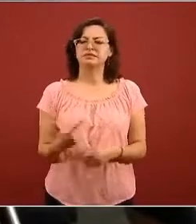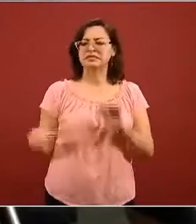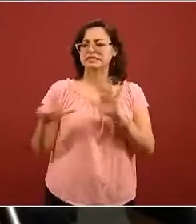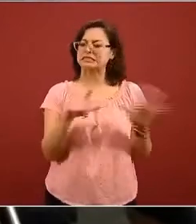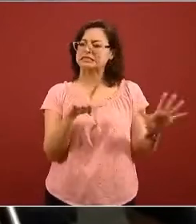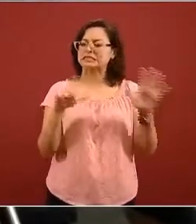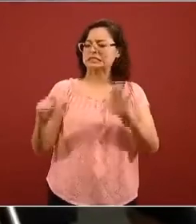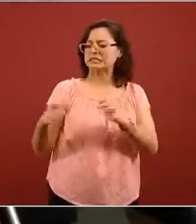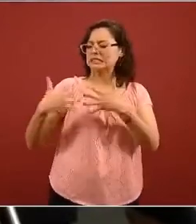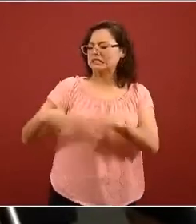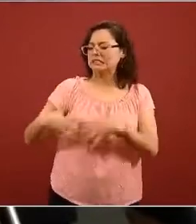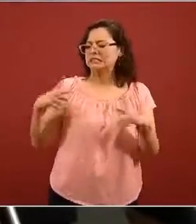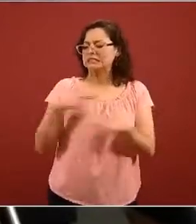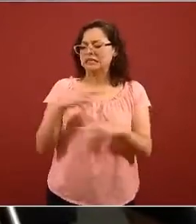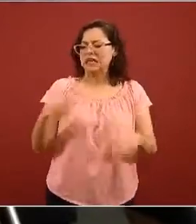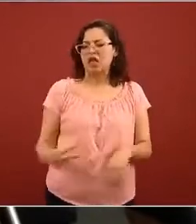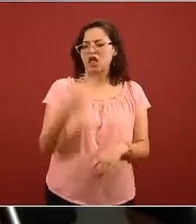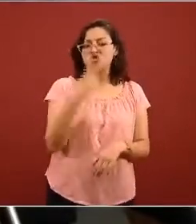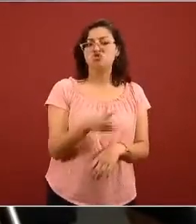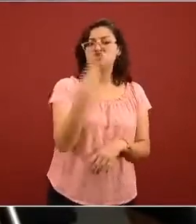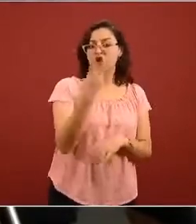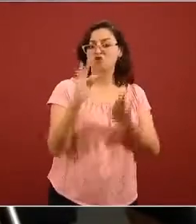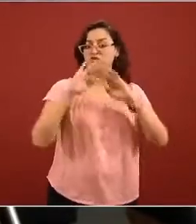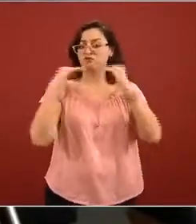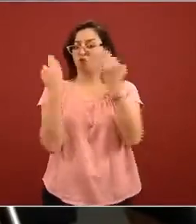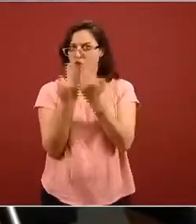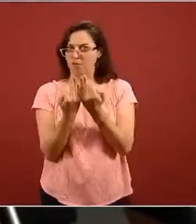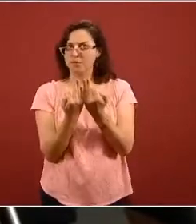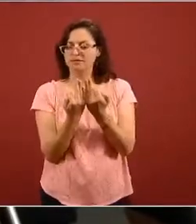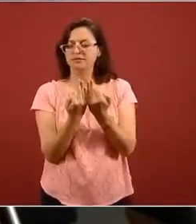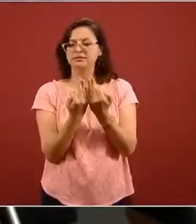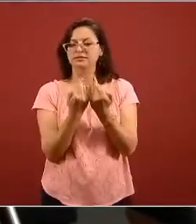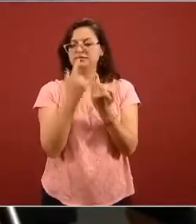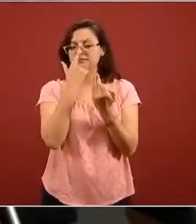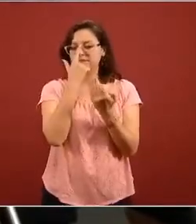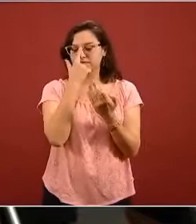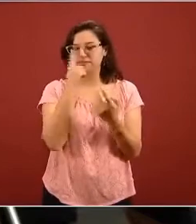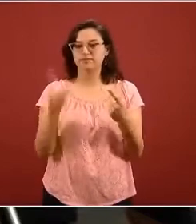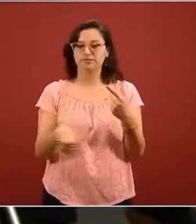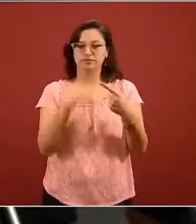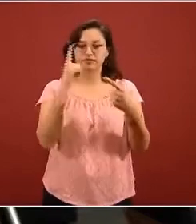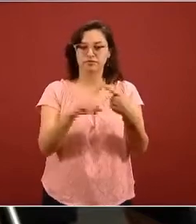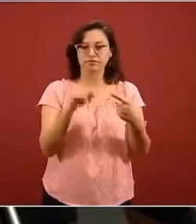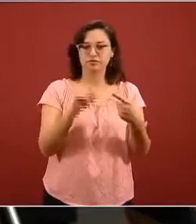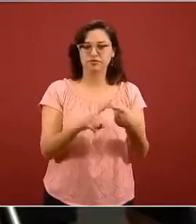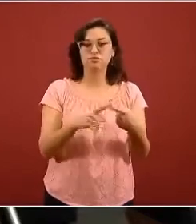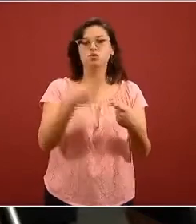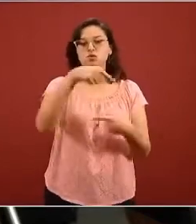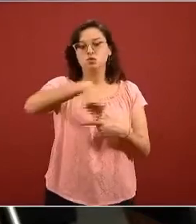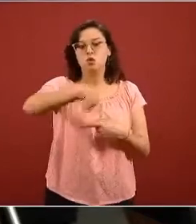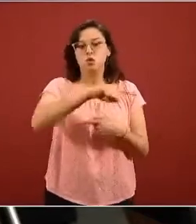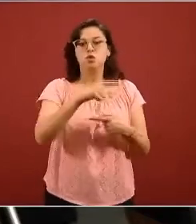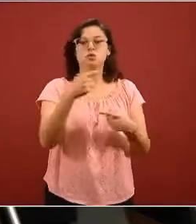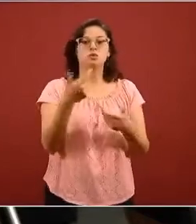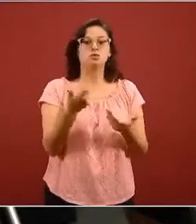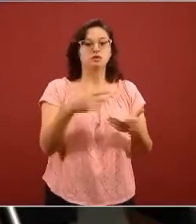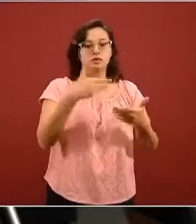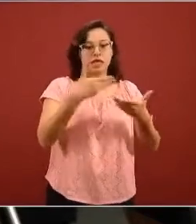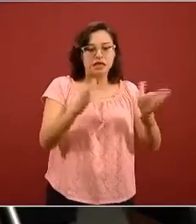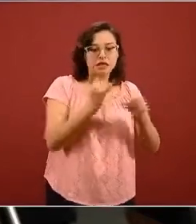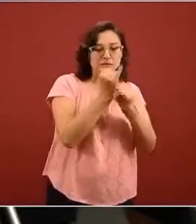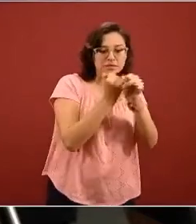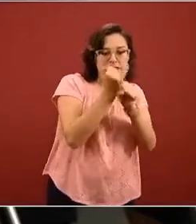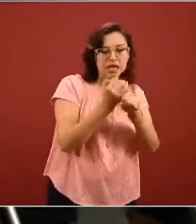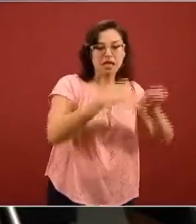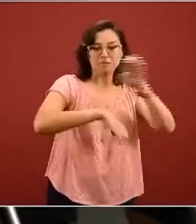entiendo yo que son dos modelos uno digamos el que han hecho en colaboración con centros públicos de investigación y